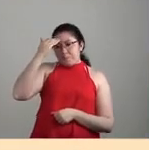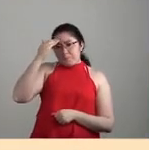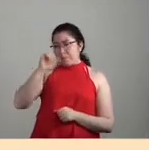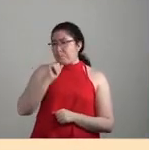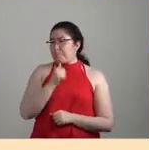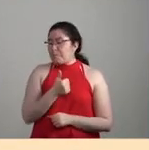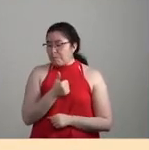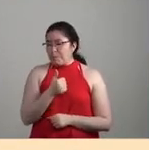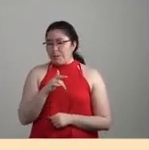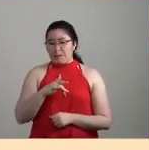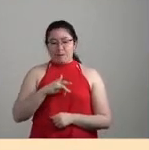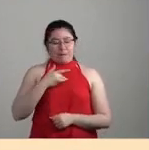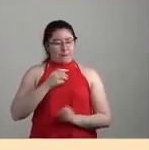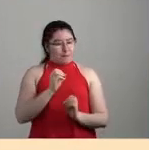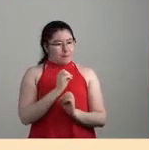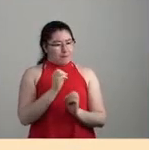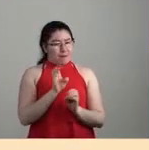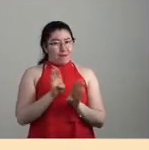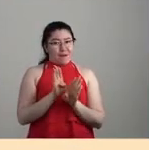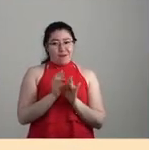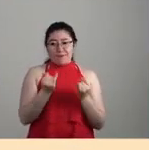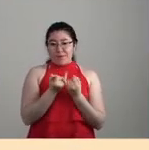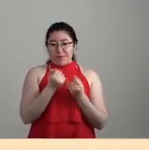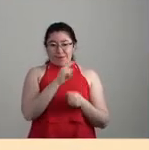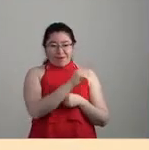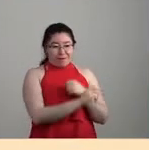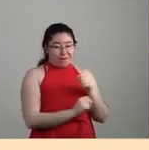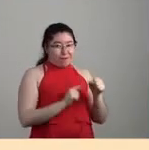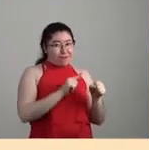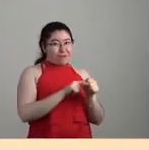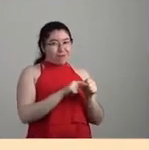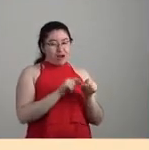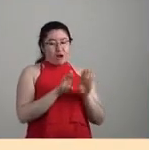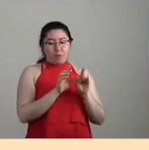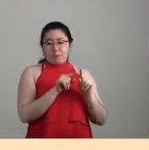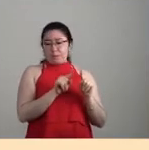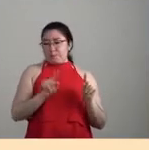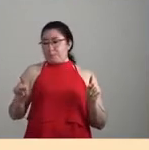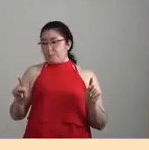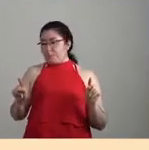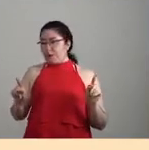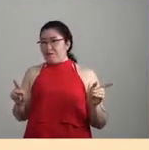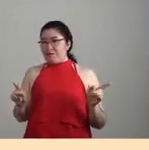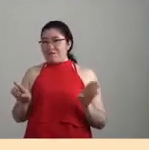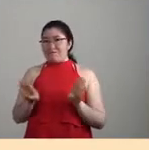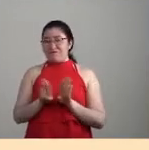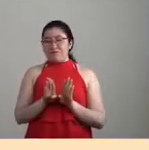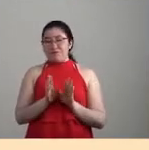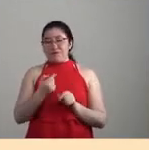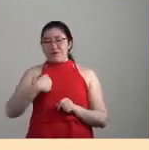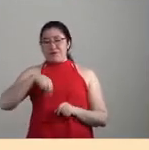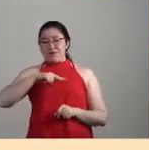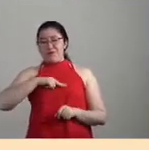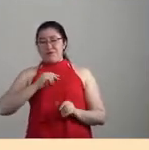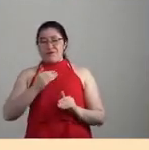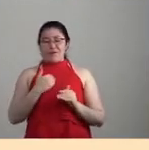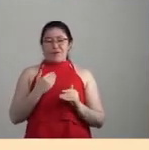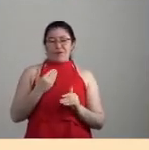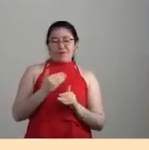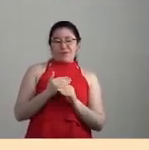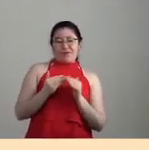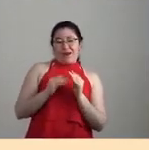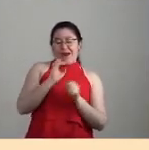naturaleza y en ese sentido ubicarnos, situarnos como una especie extraordinaria, una especie